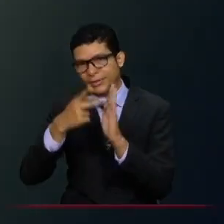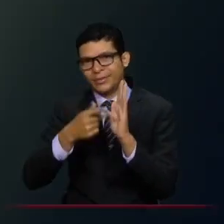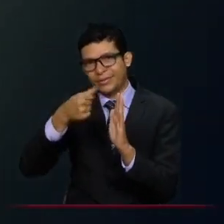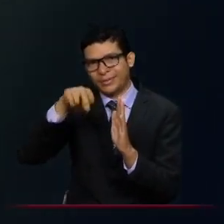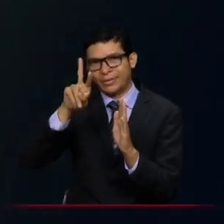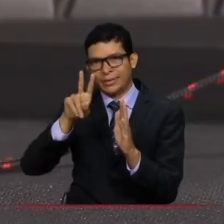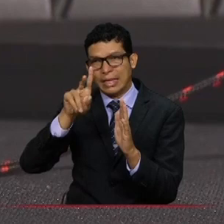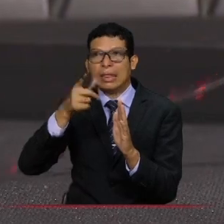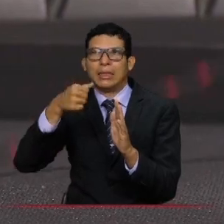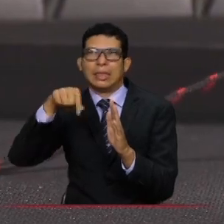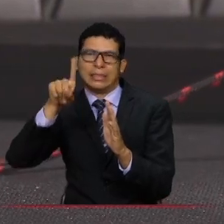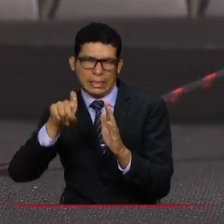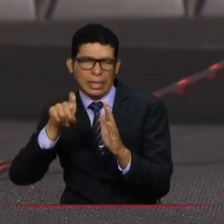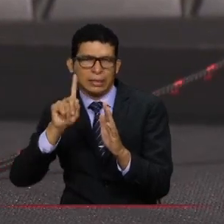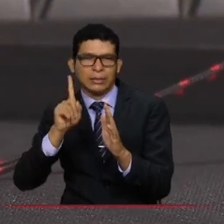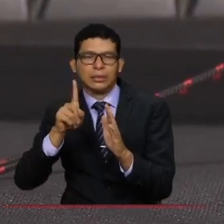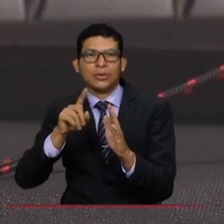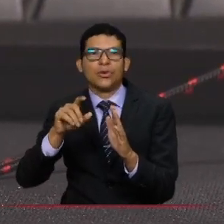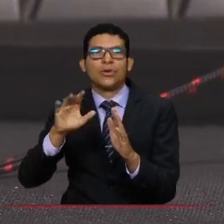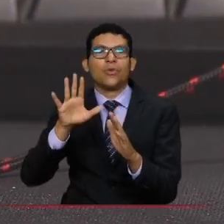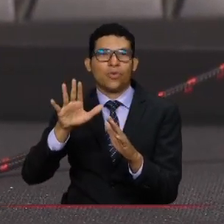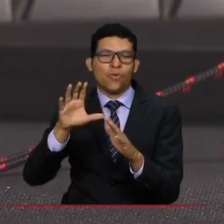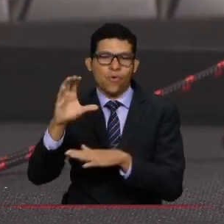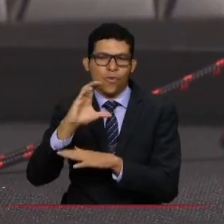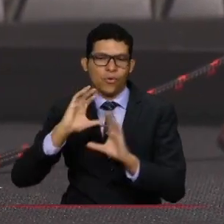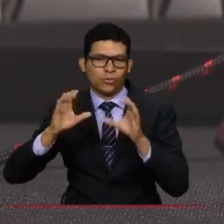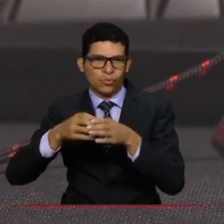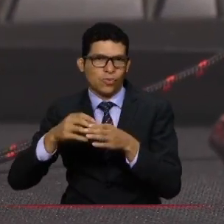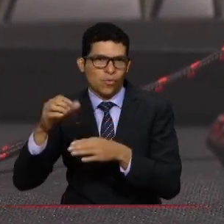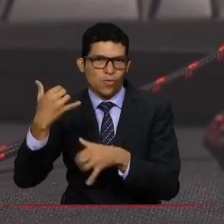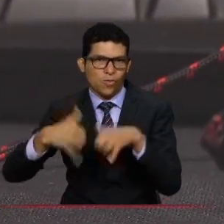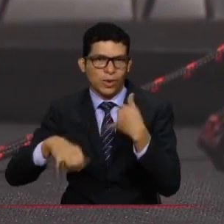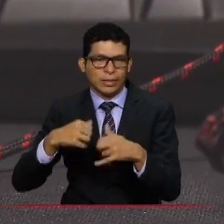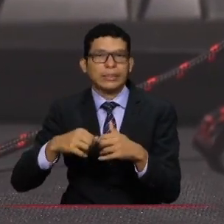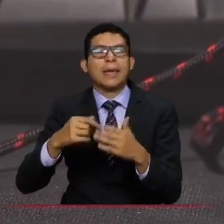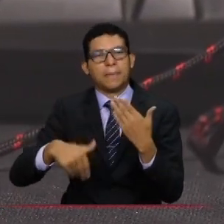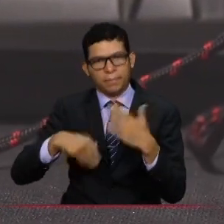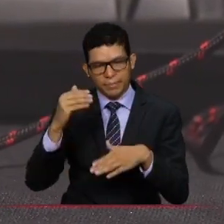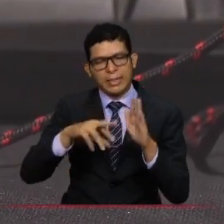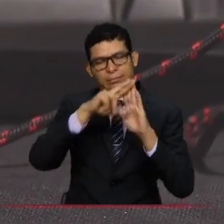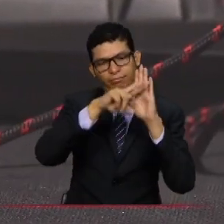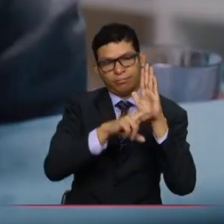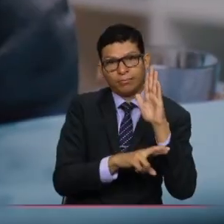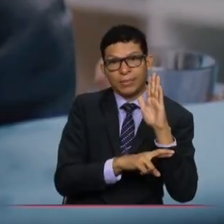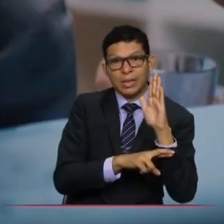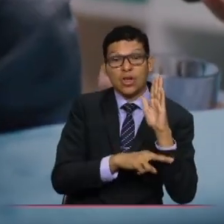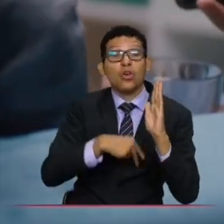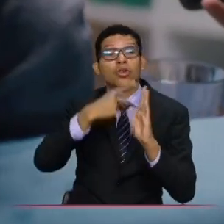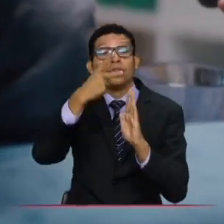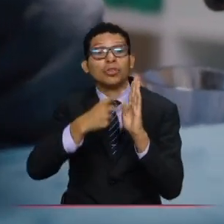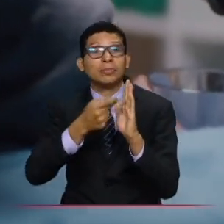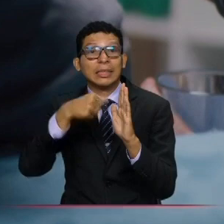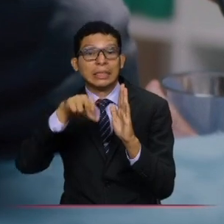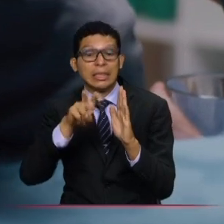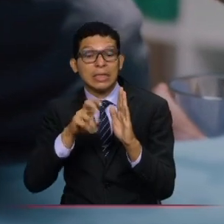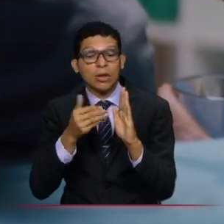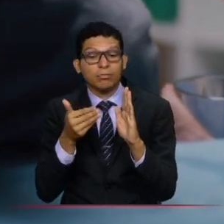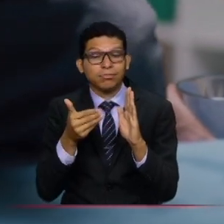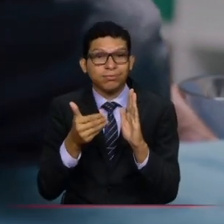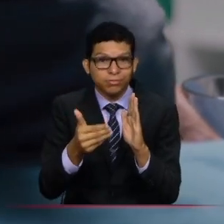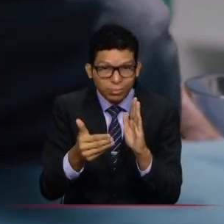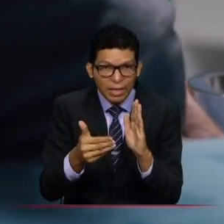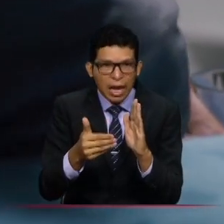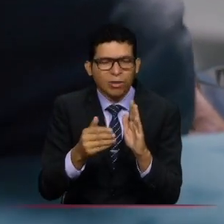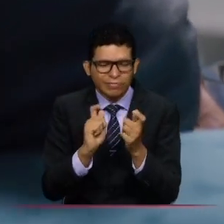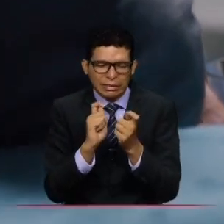reglamento, el acuerdo 04 del 2016, pero tan solo hasta el 2017 ya con el ajuste